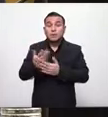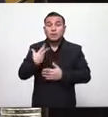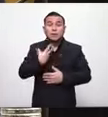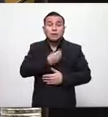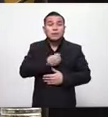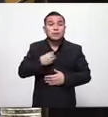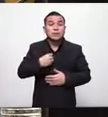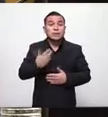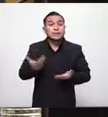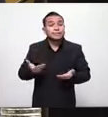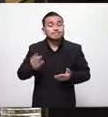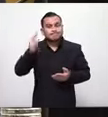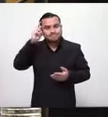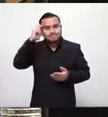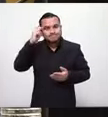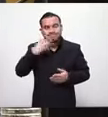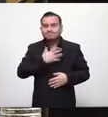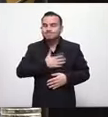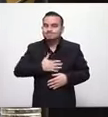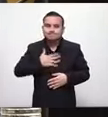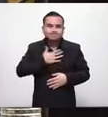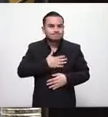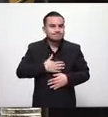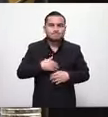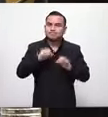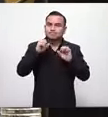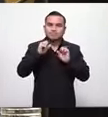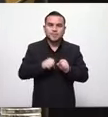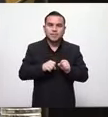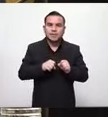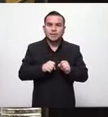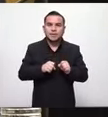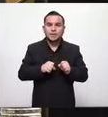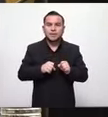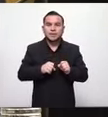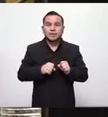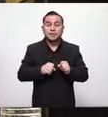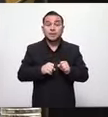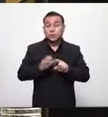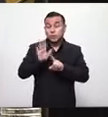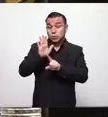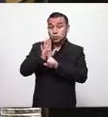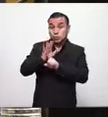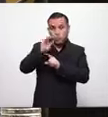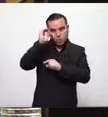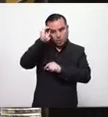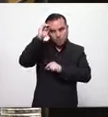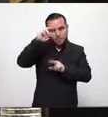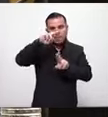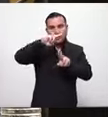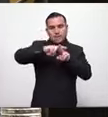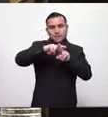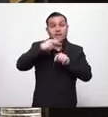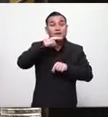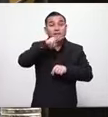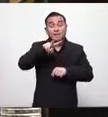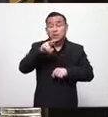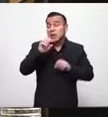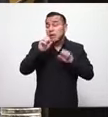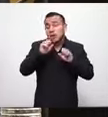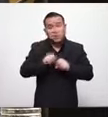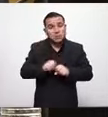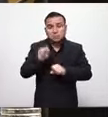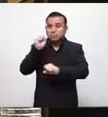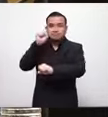lamentablemente no pudimos mover la posición de un grupo mayoritario